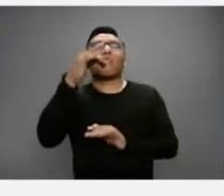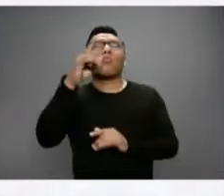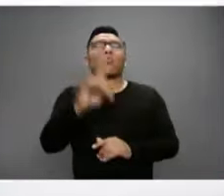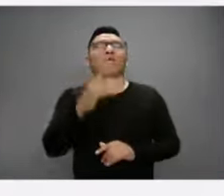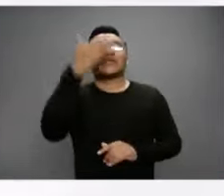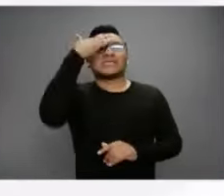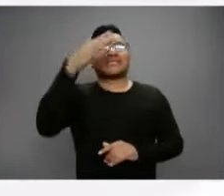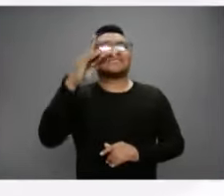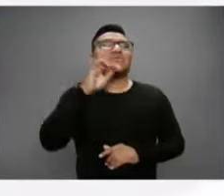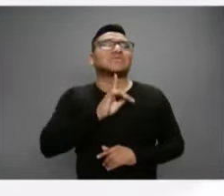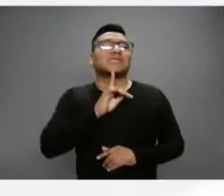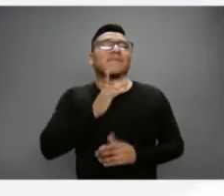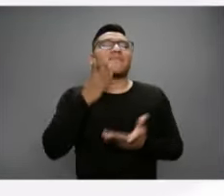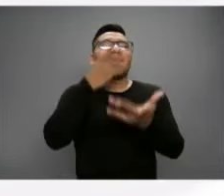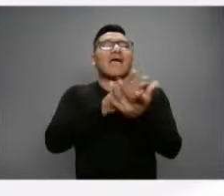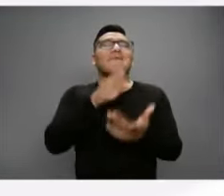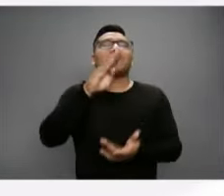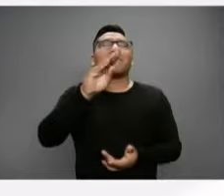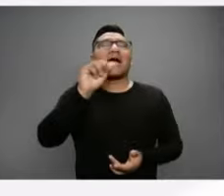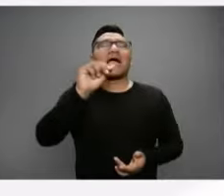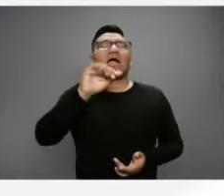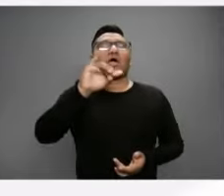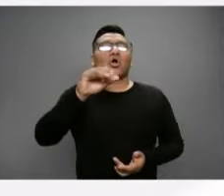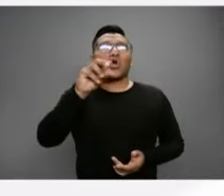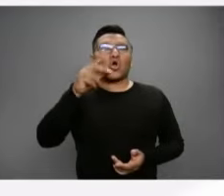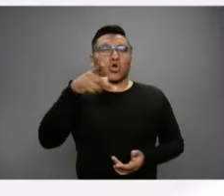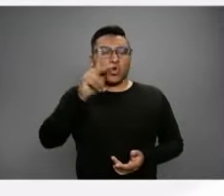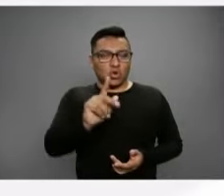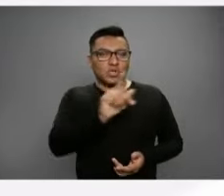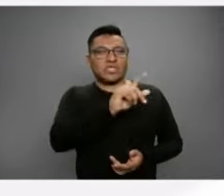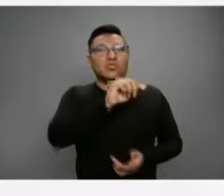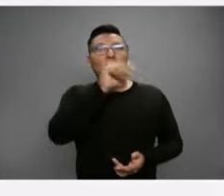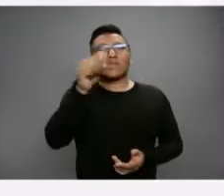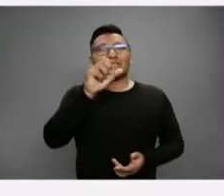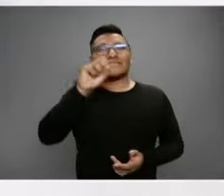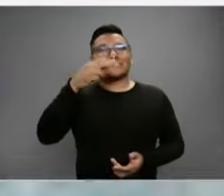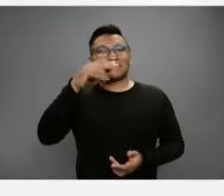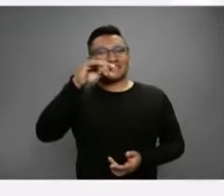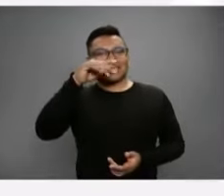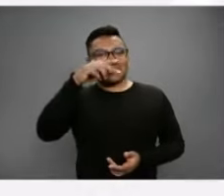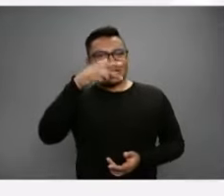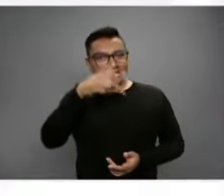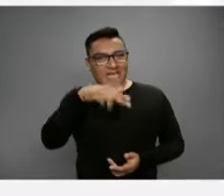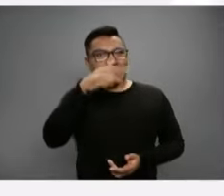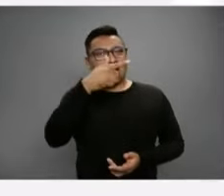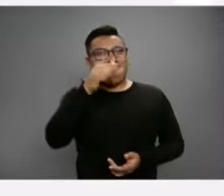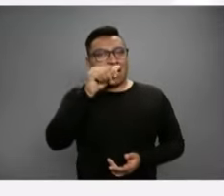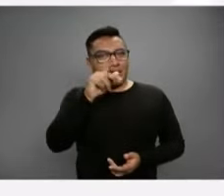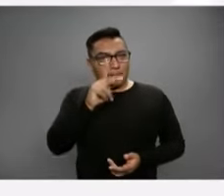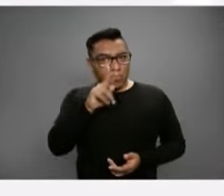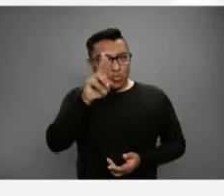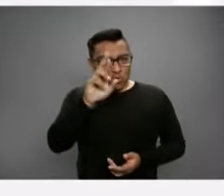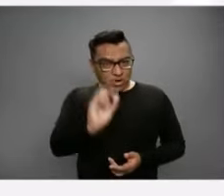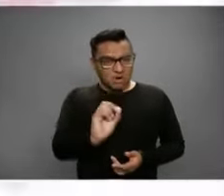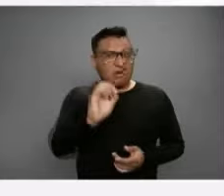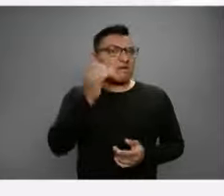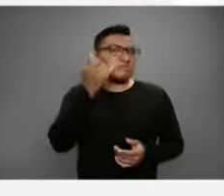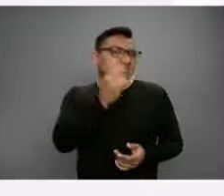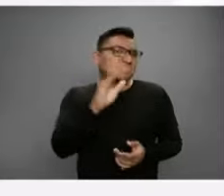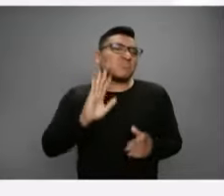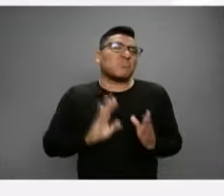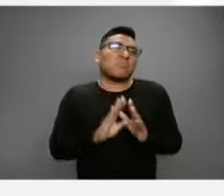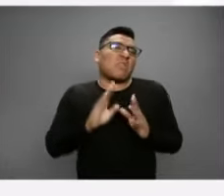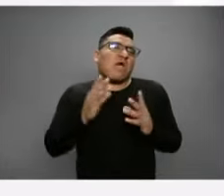a Bangkok y a otra a Singapur. Así es, la vida normal de la gente. De un país, de un mundo global.